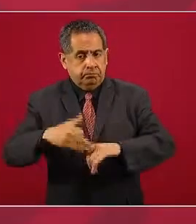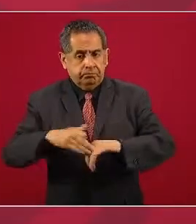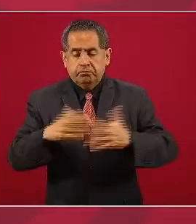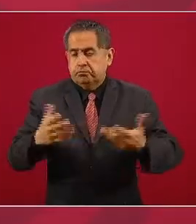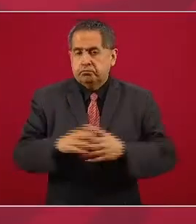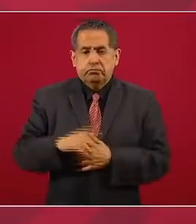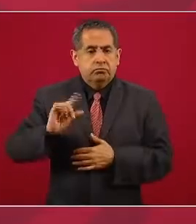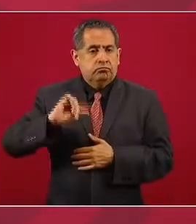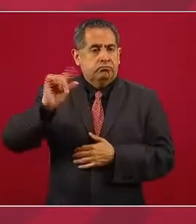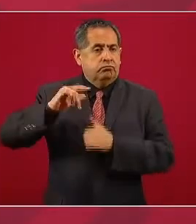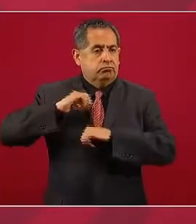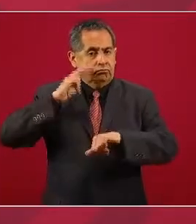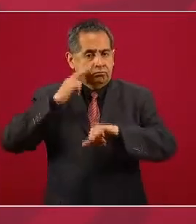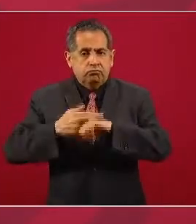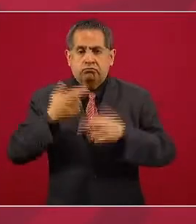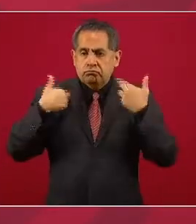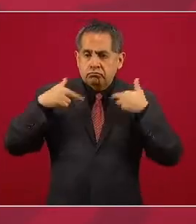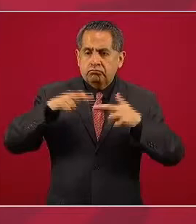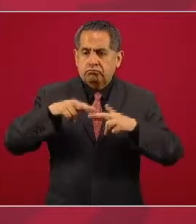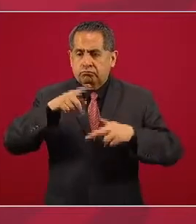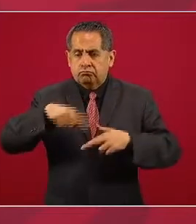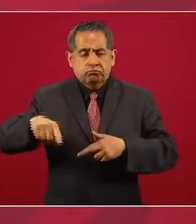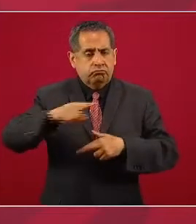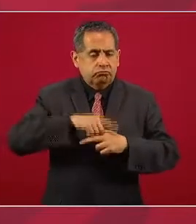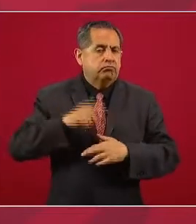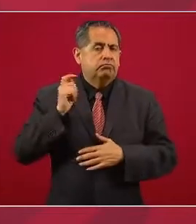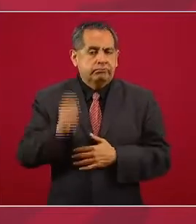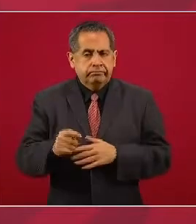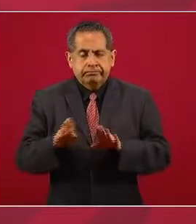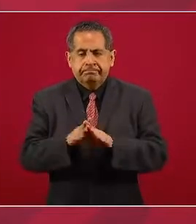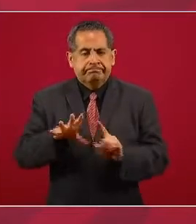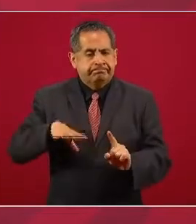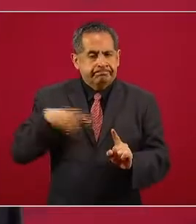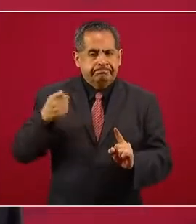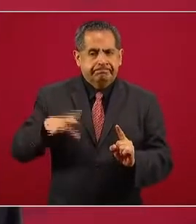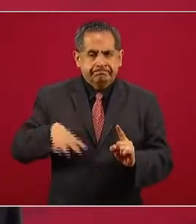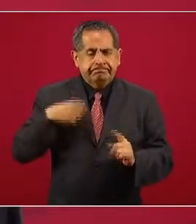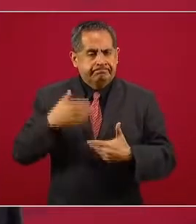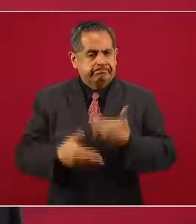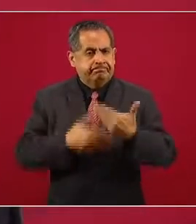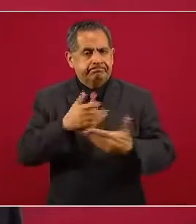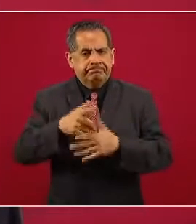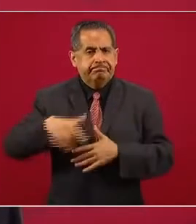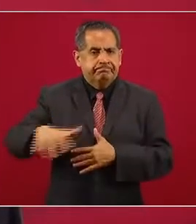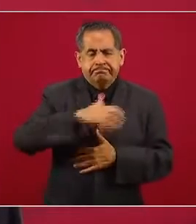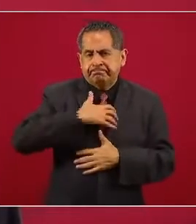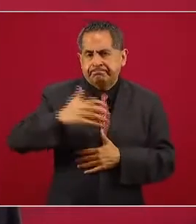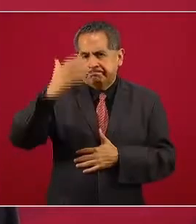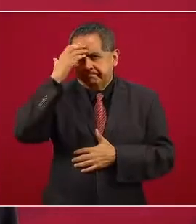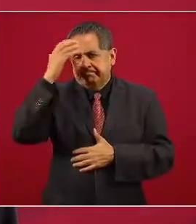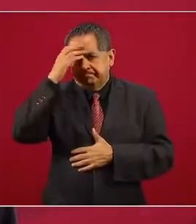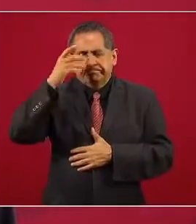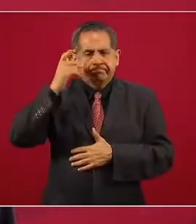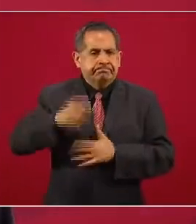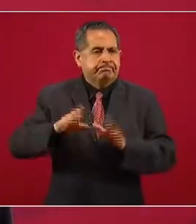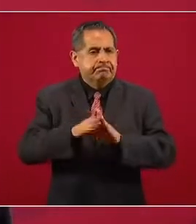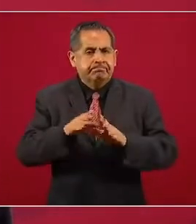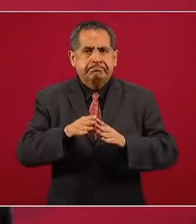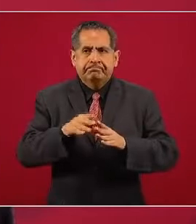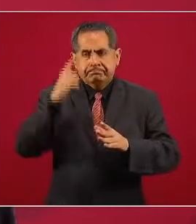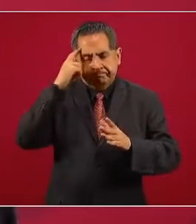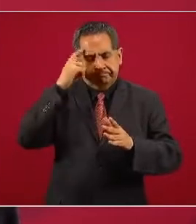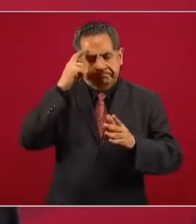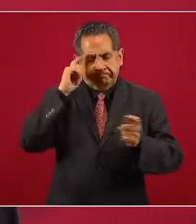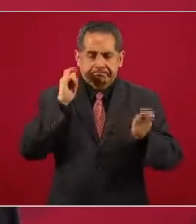autoridades educativas y docentes no sólo representa un esfuerzo por el conocimiento y el desarrollo mental de